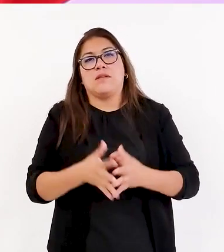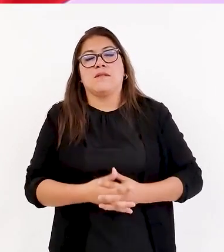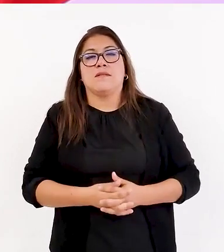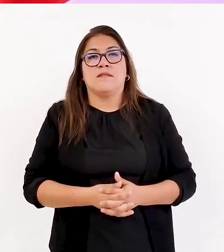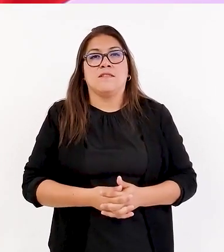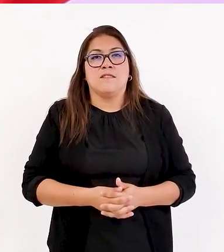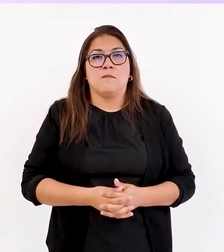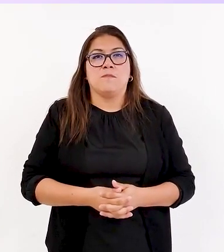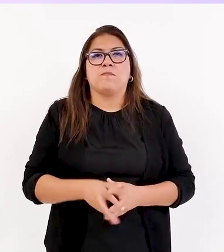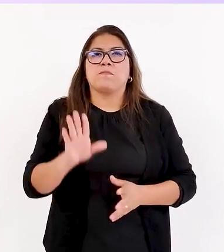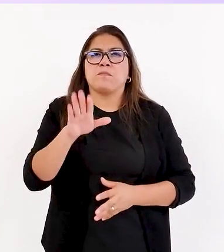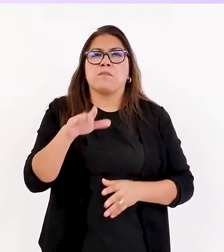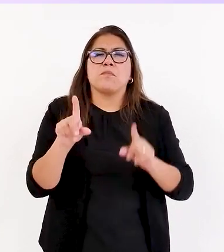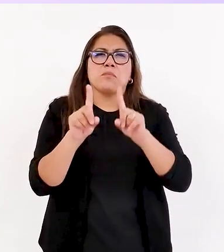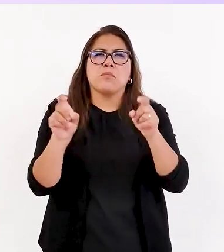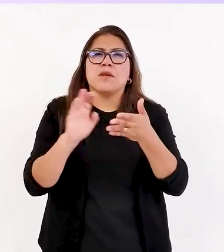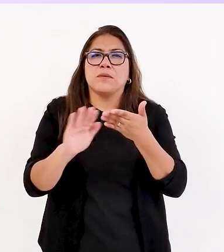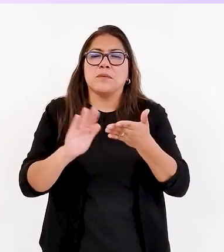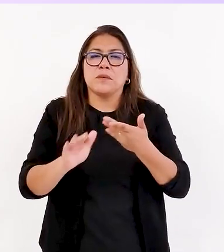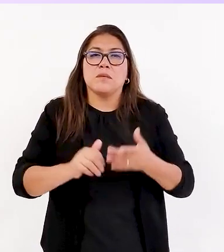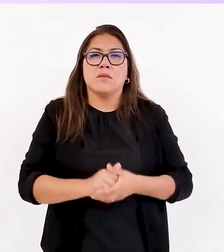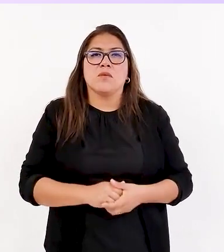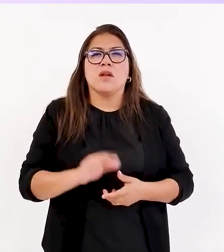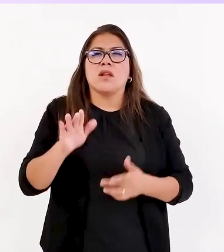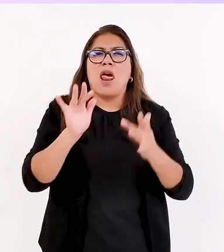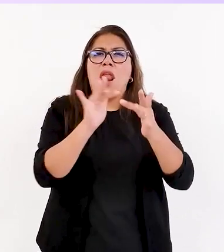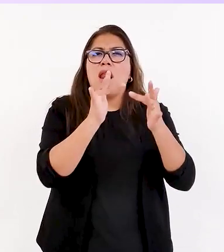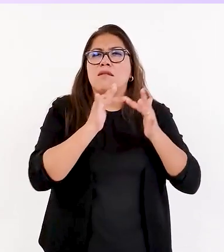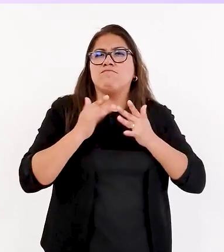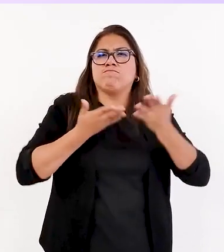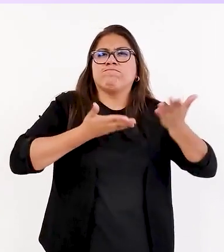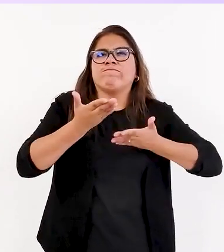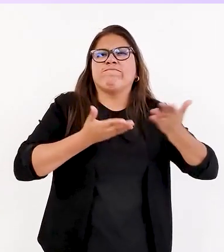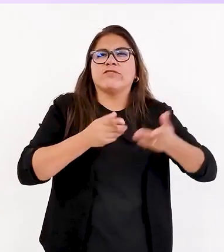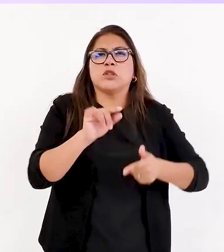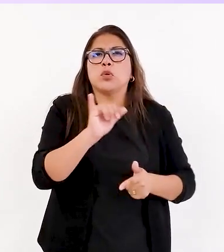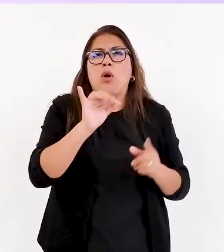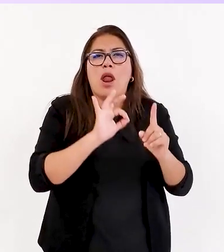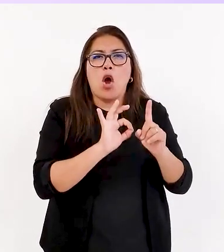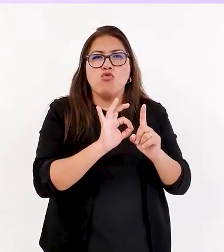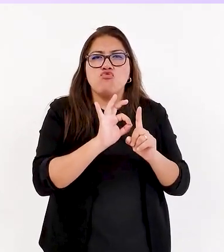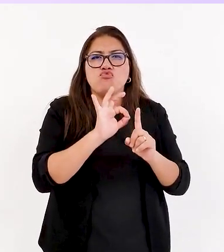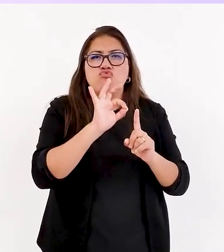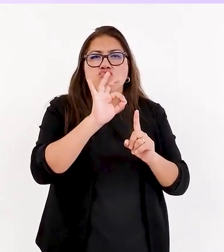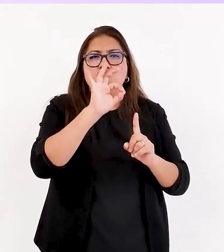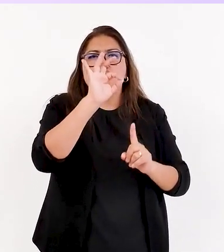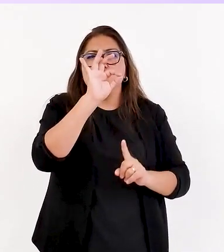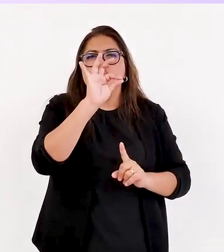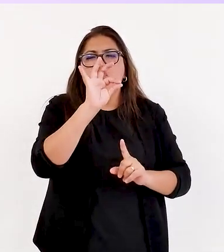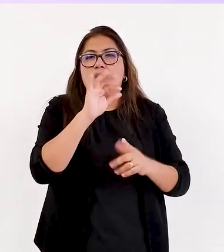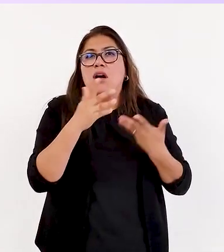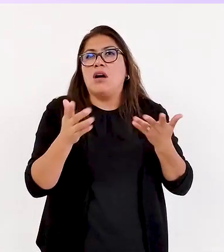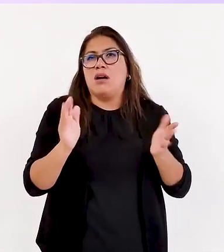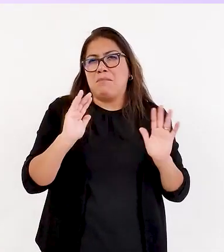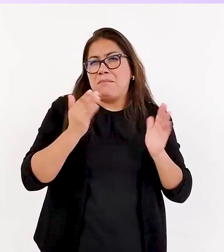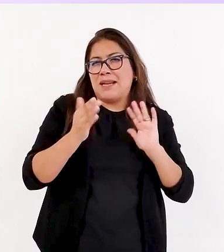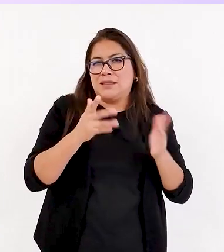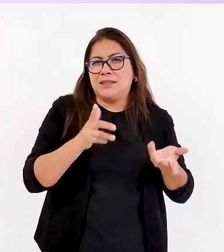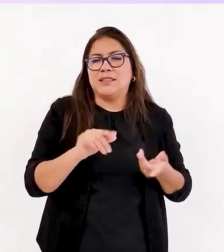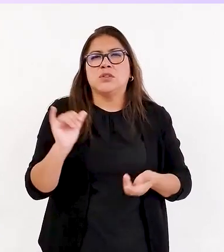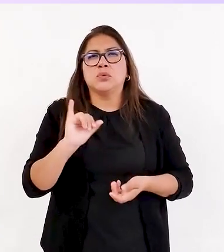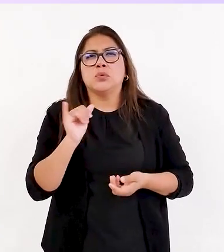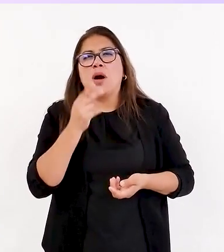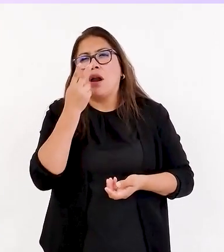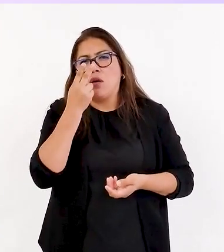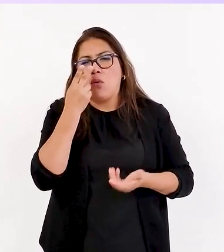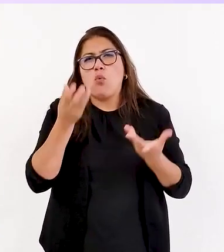A ver. Y, por ejemplo, perdón, disculpa, la red alivia es una especie de termómetro para ver, digamos, como que la temperatura de cuáles